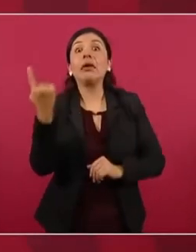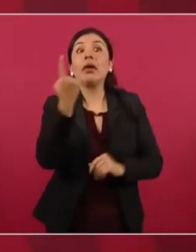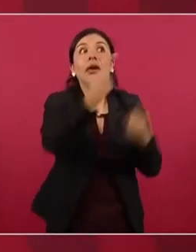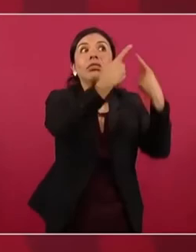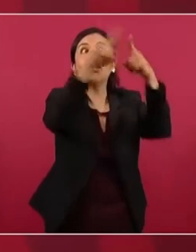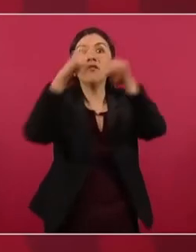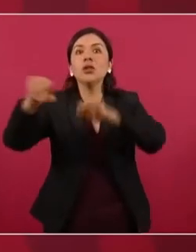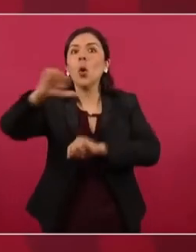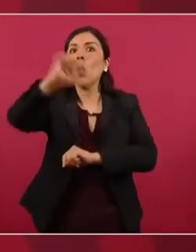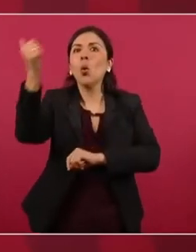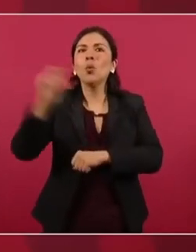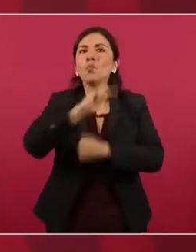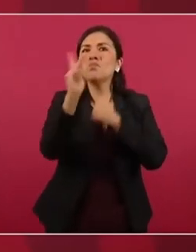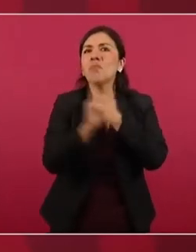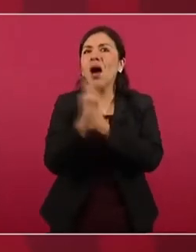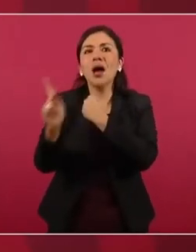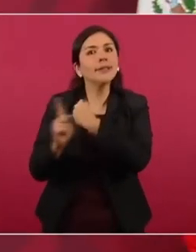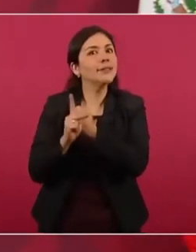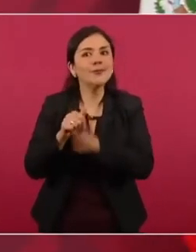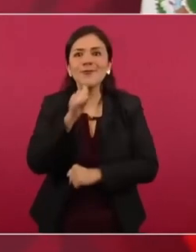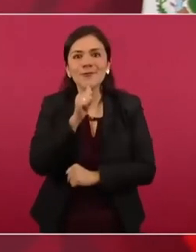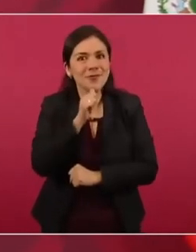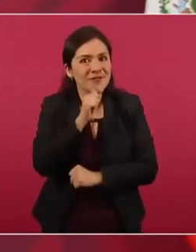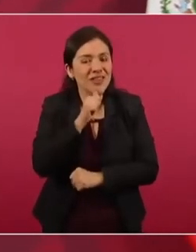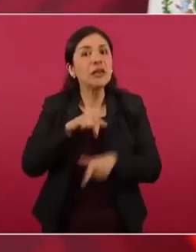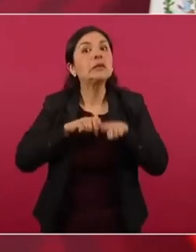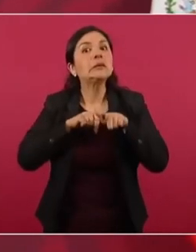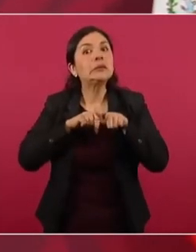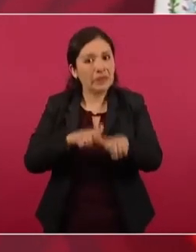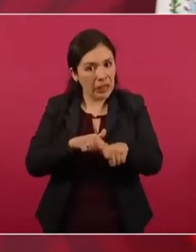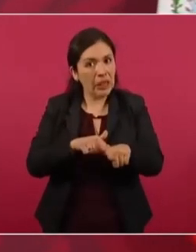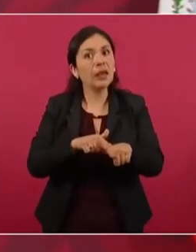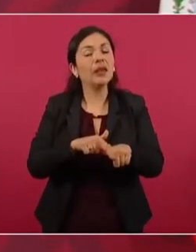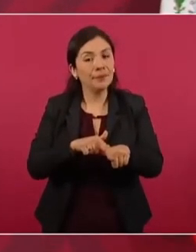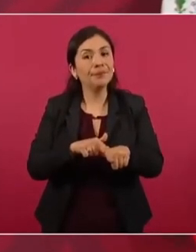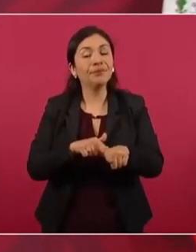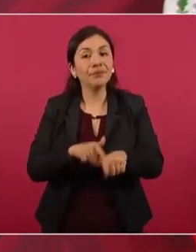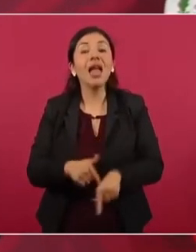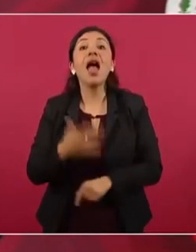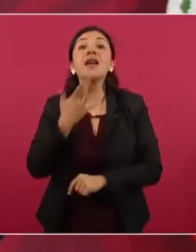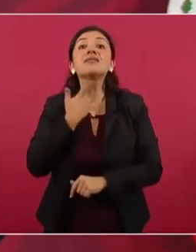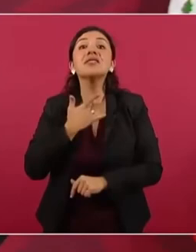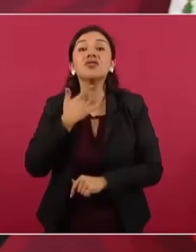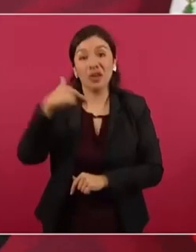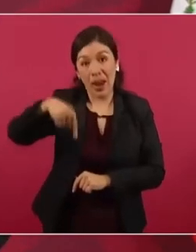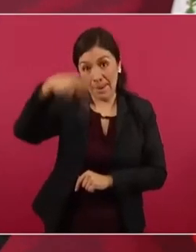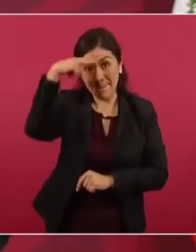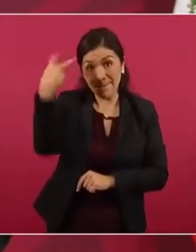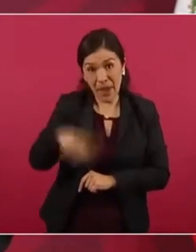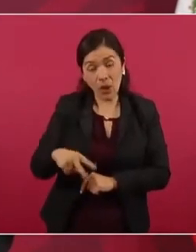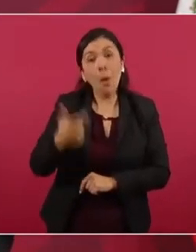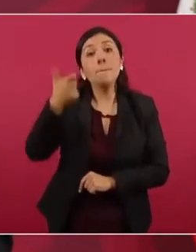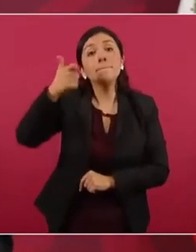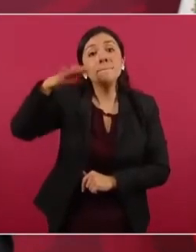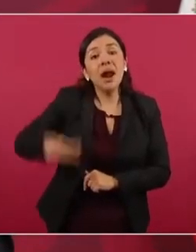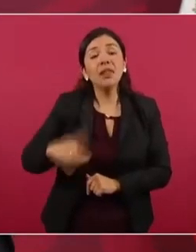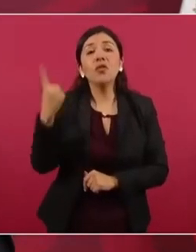países, siguen costando menos la gasolina en México que en Estados Unidos